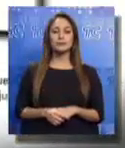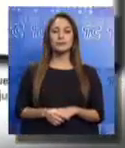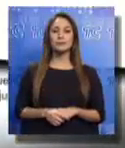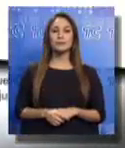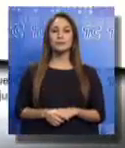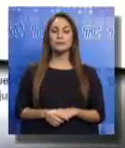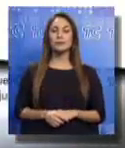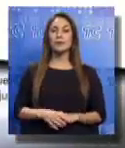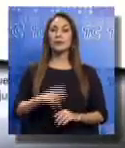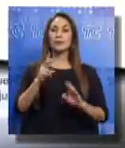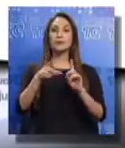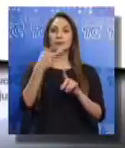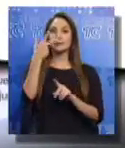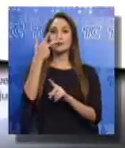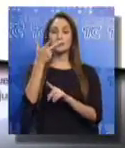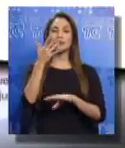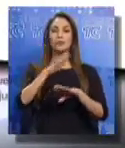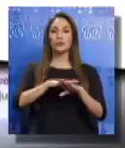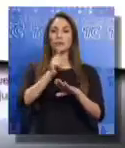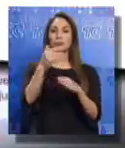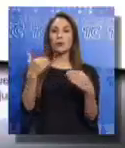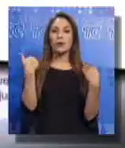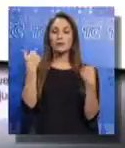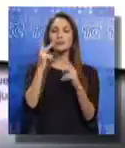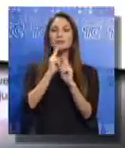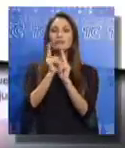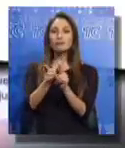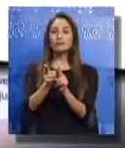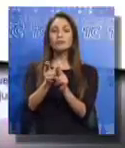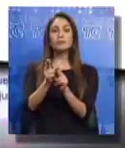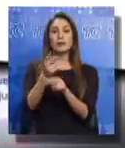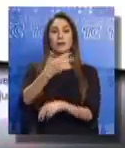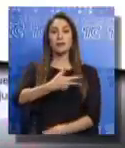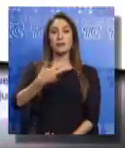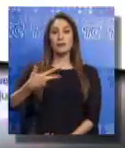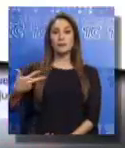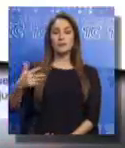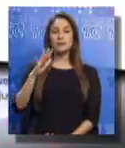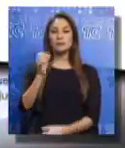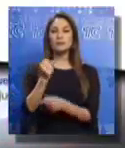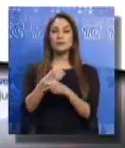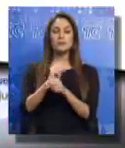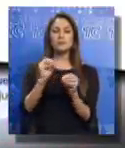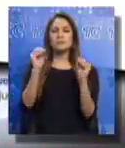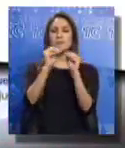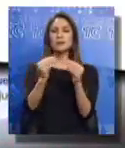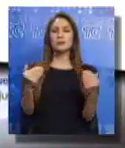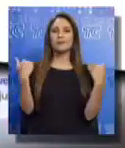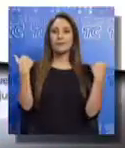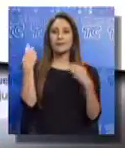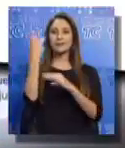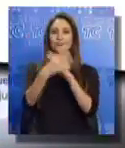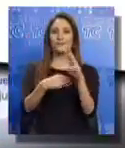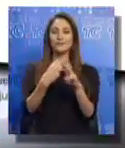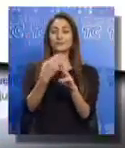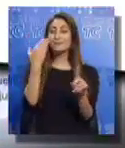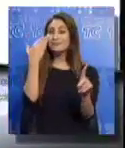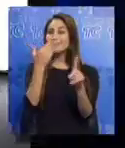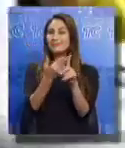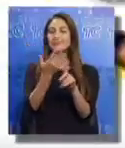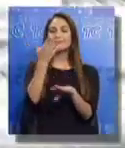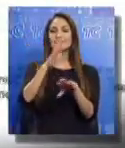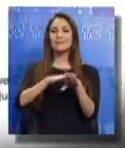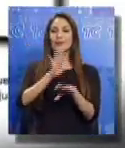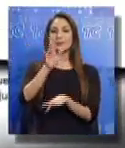En la tercera edición del World Happiness Report, Dinamarca ocupa el primer lugar como la nación más feliz del mundo. ¿La clave? De acuerdo